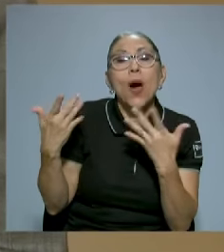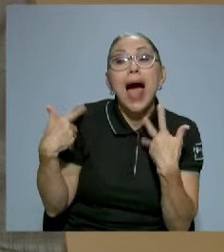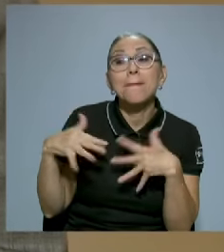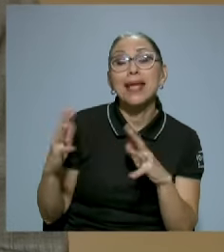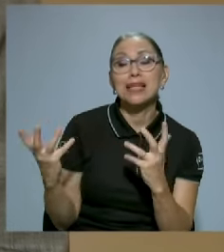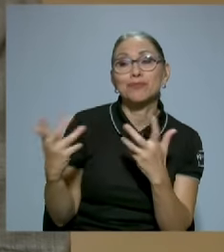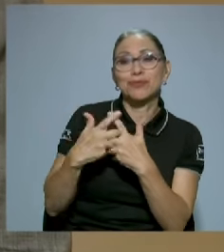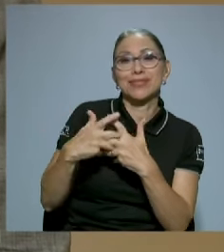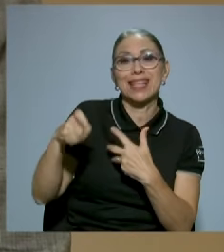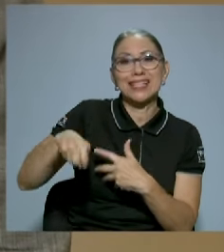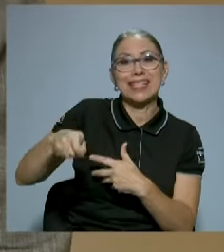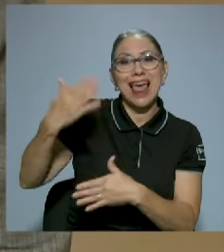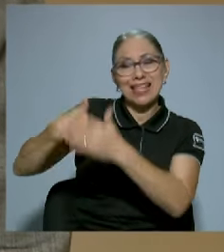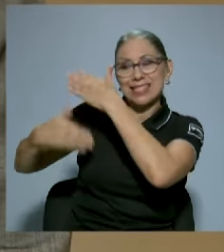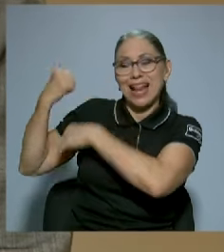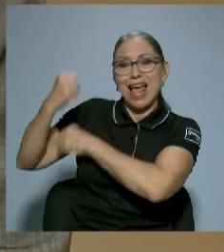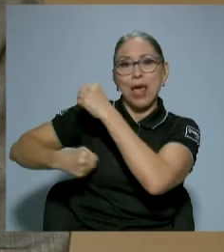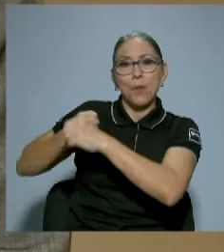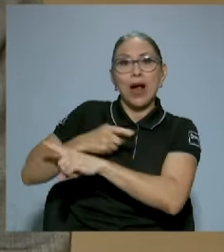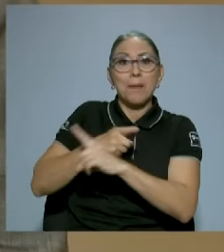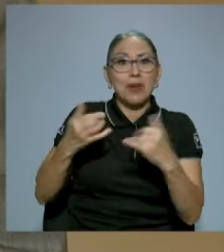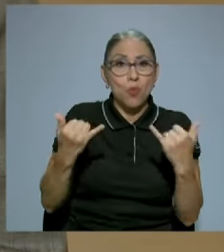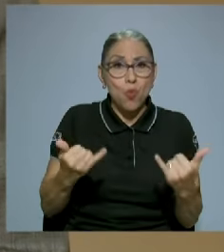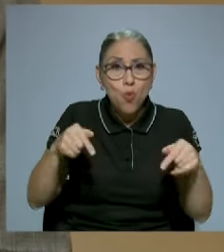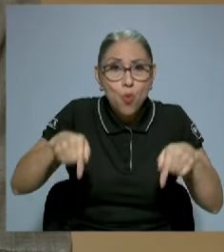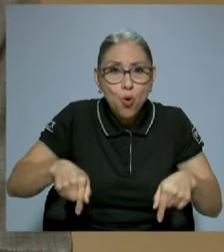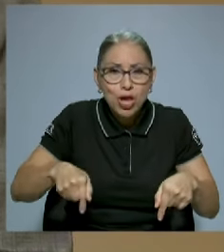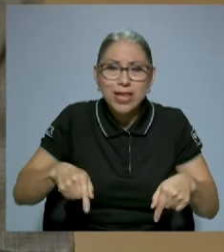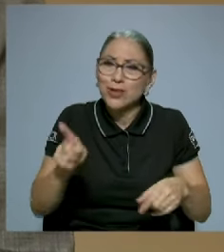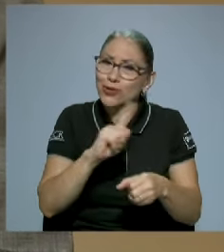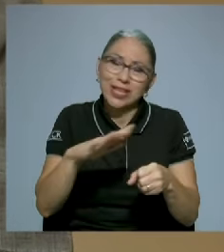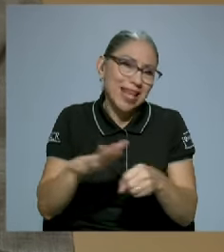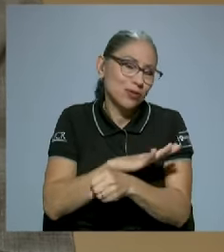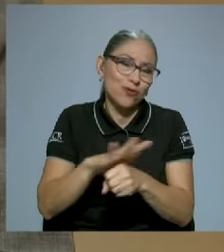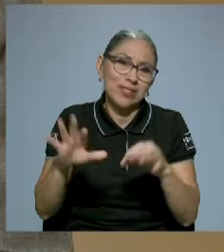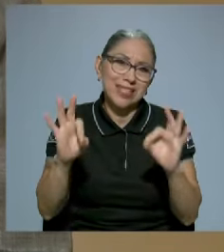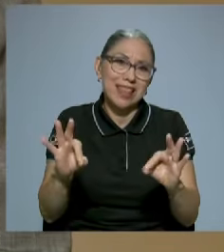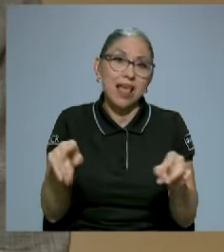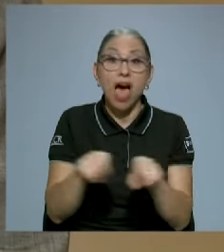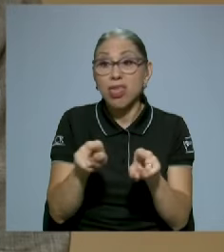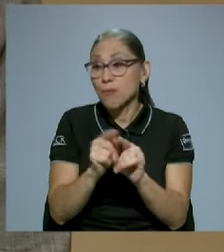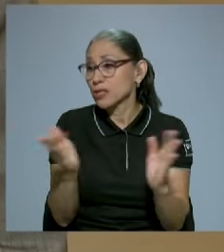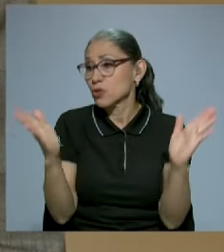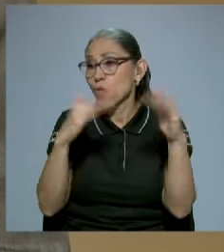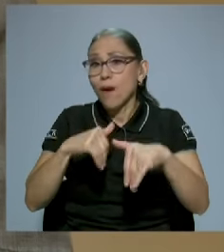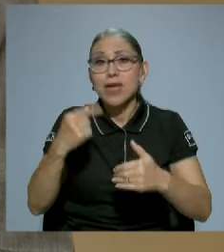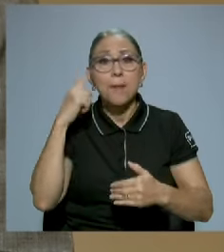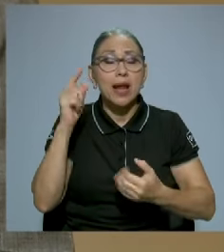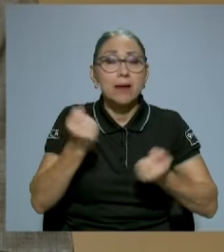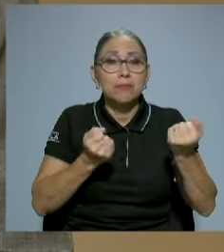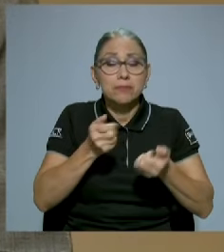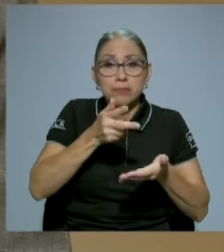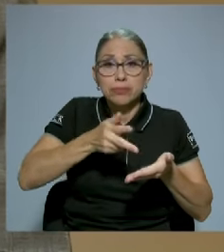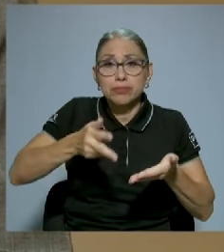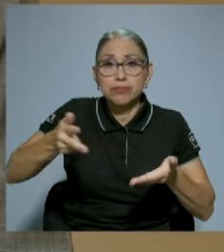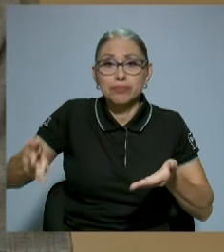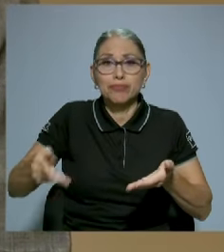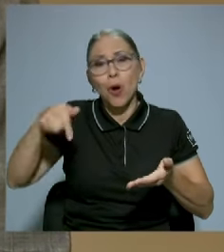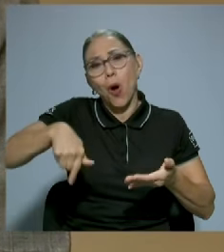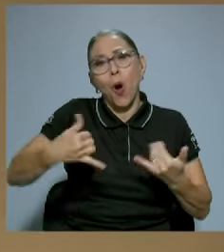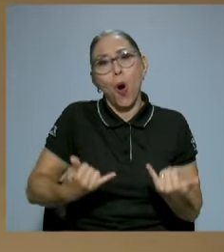hoy día sería totalmente insuficiente. Además, un lugar sin parqueo, hoy día sería imposible.